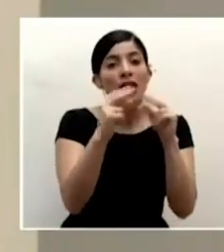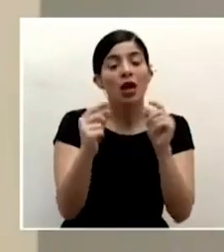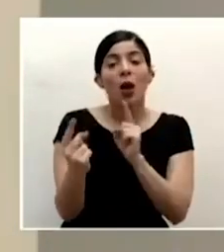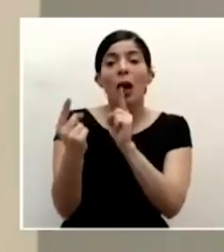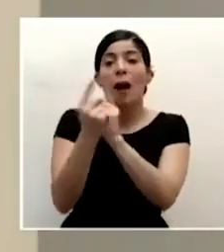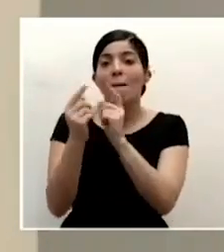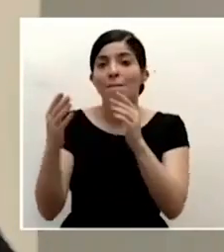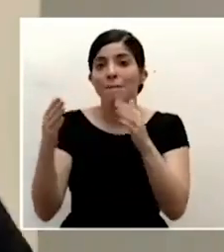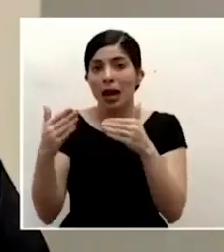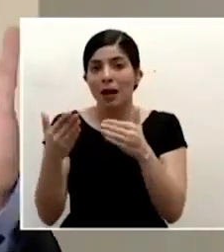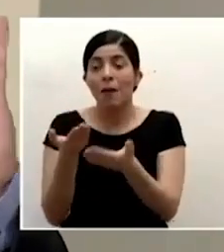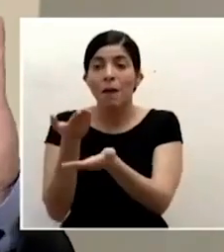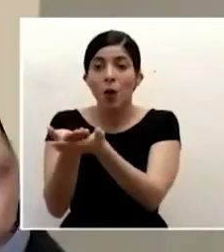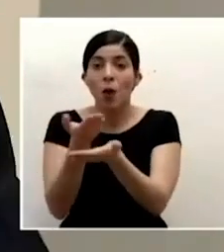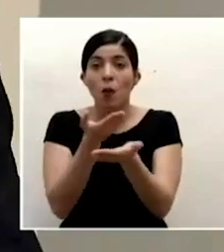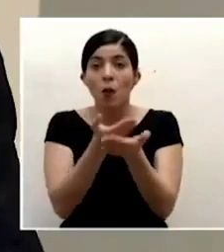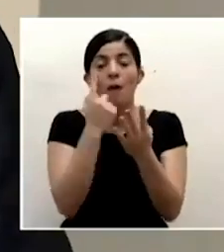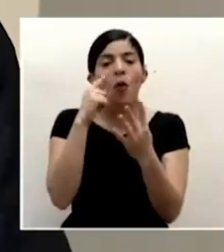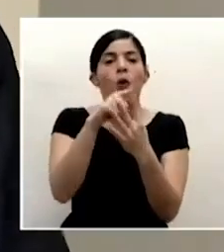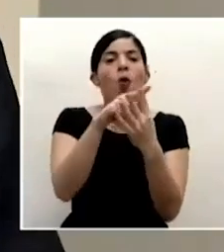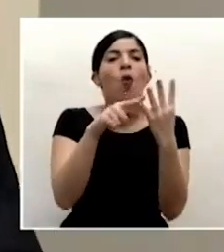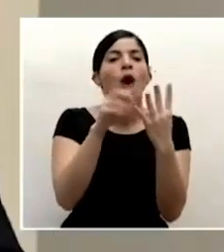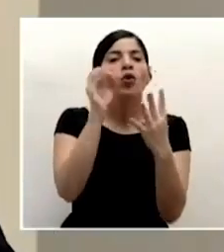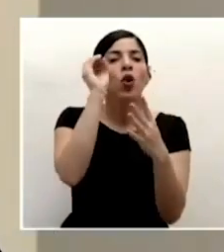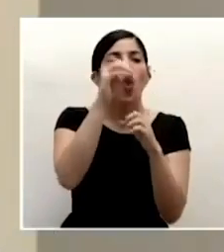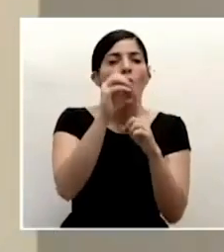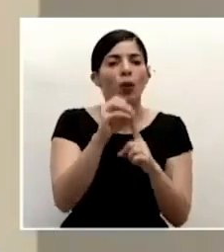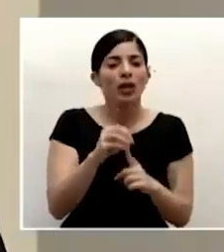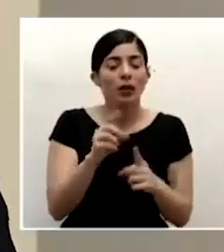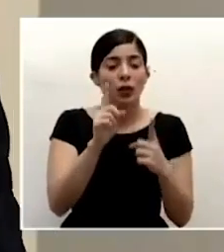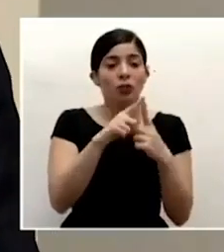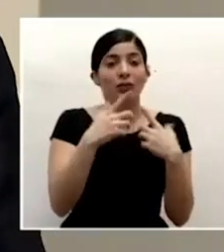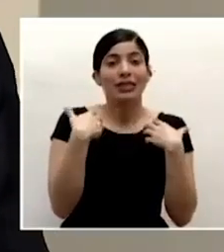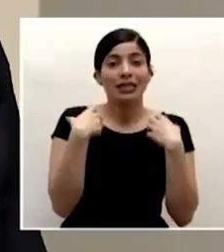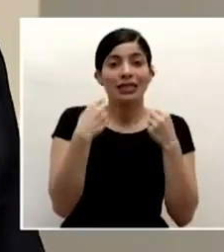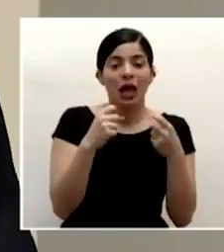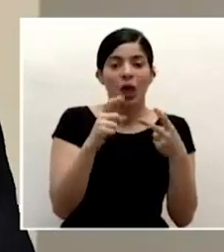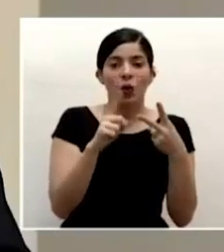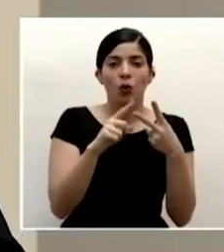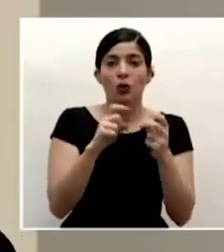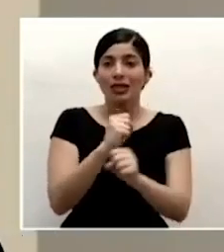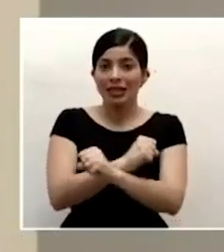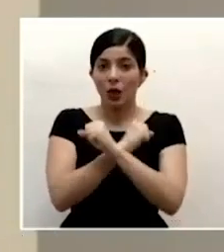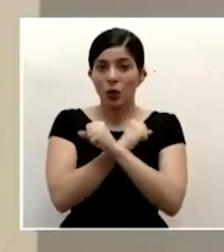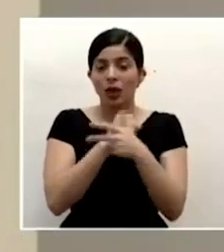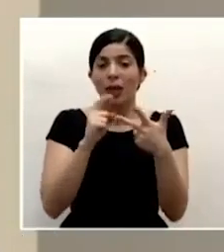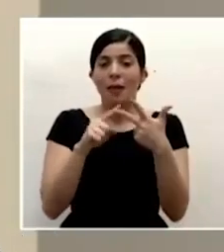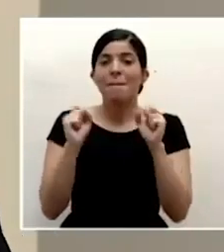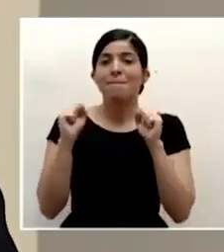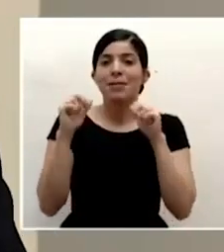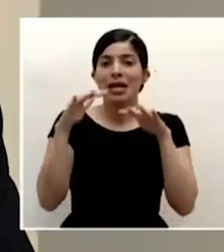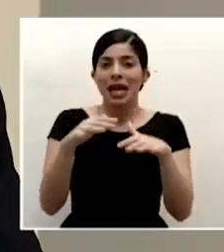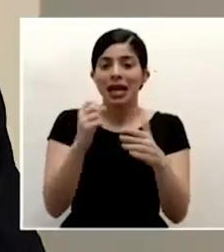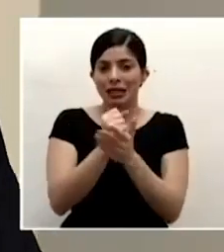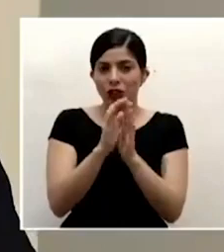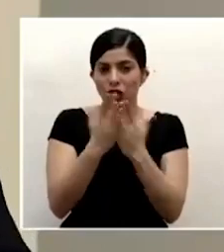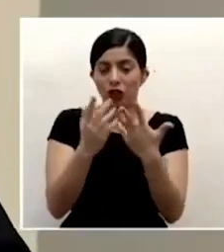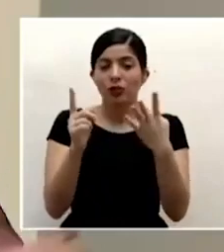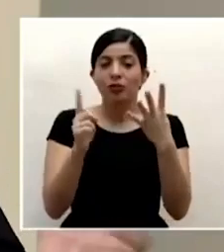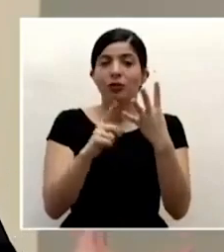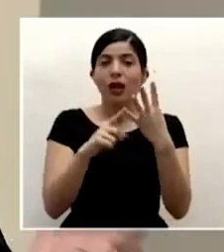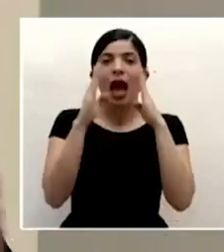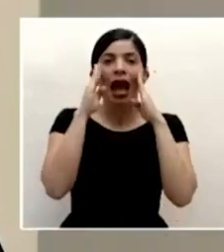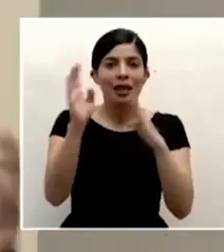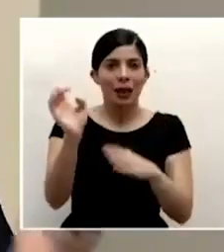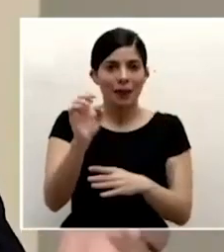panamá propiciando cuatro ejes fundamentales salud seguridad migración y atención de emergencias